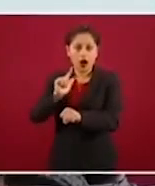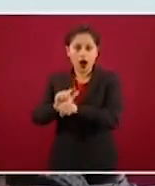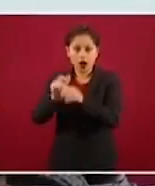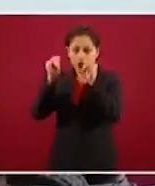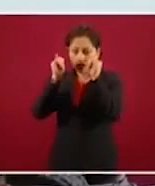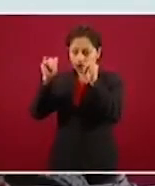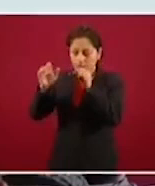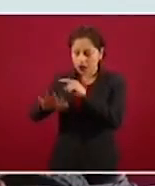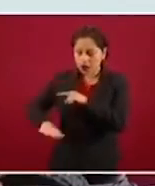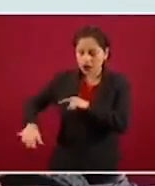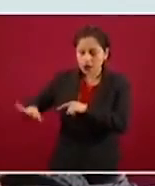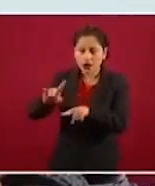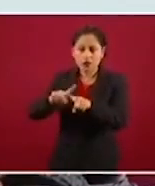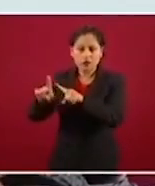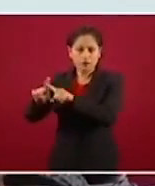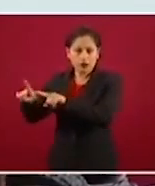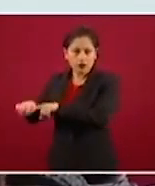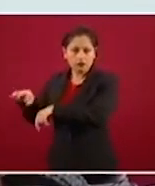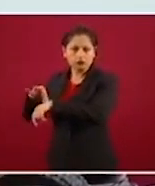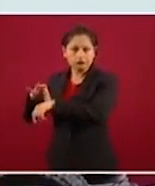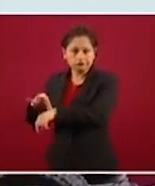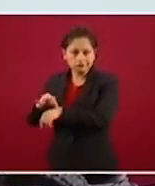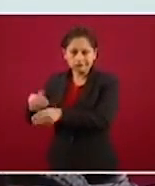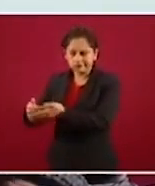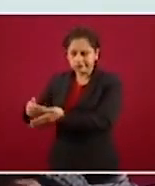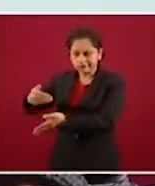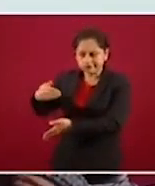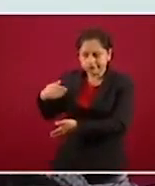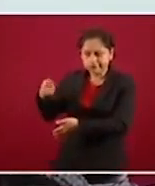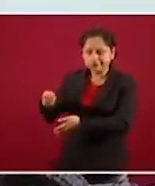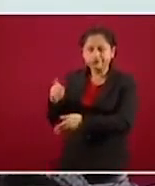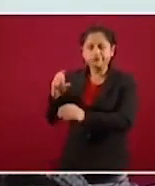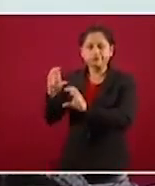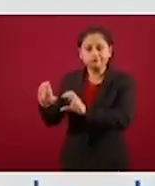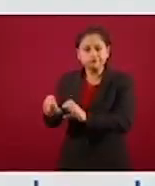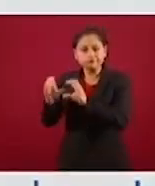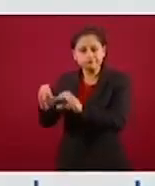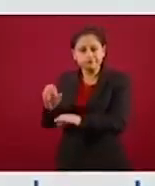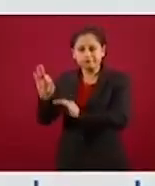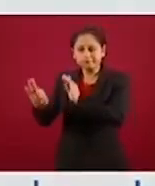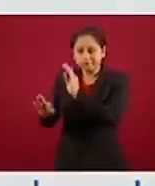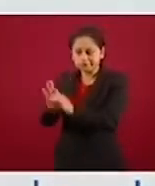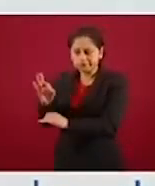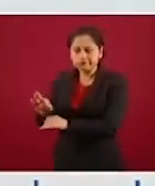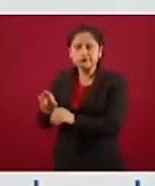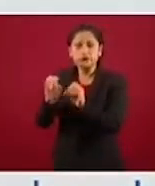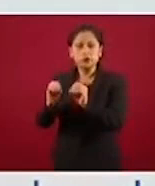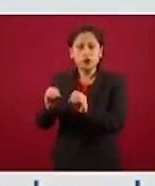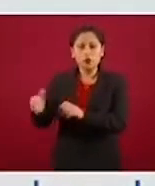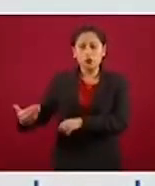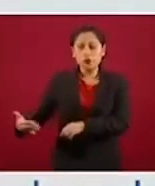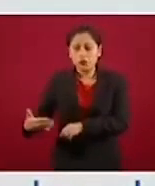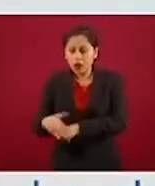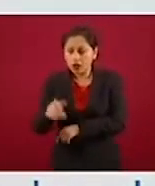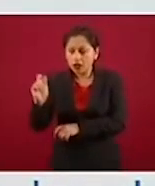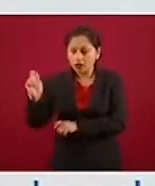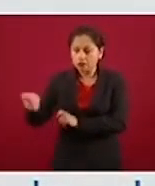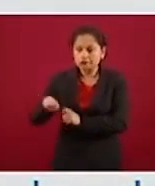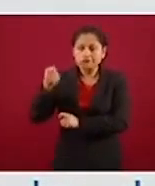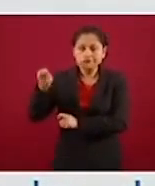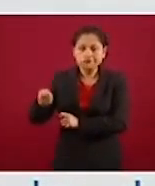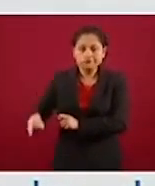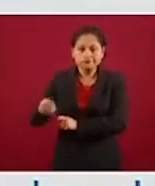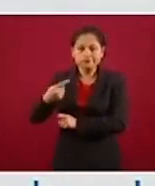rastros y demás, donde se procesaron los cárnicos, el sitio donde se pescaron los peces, etcétera. Entonces, toda la cadena